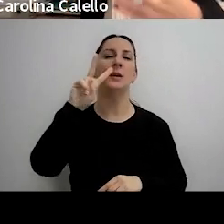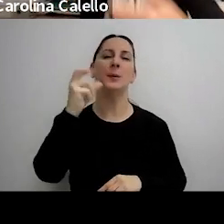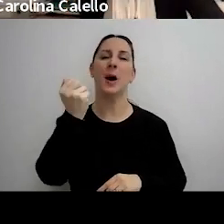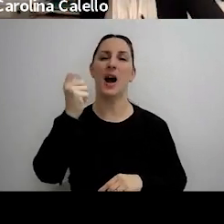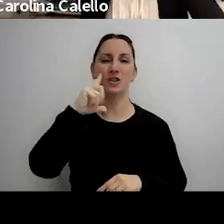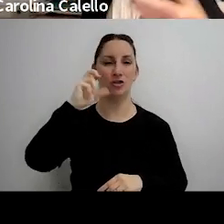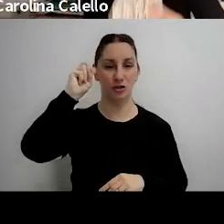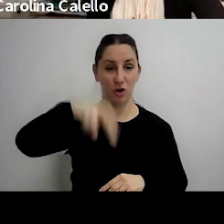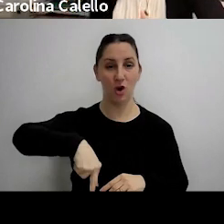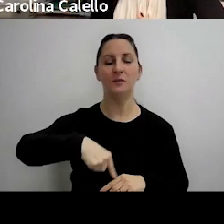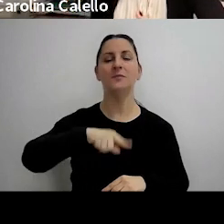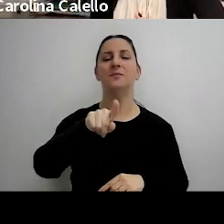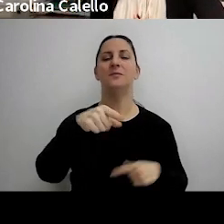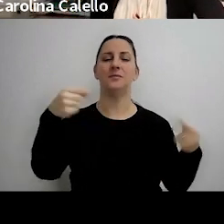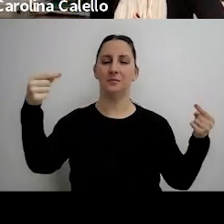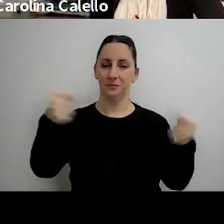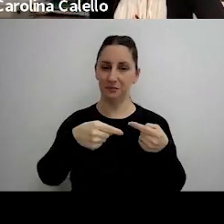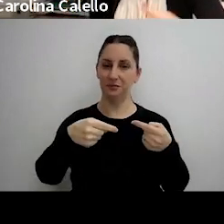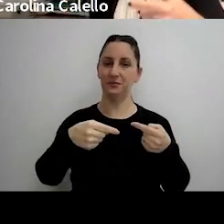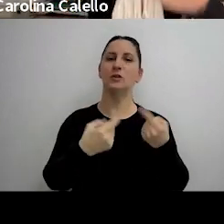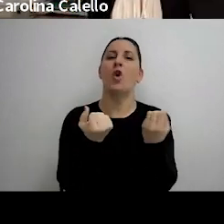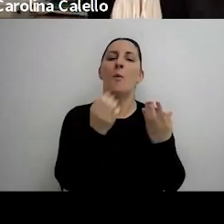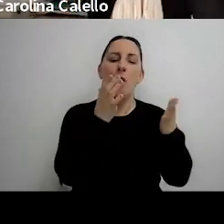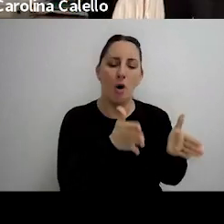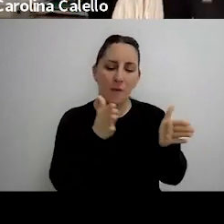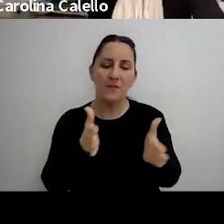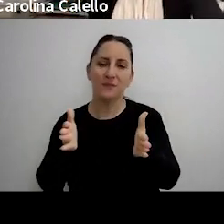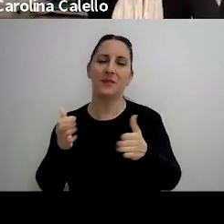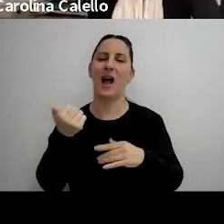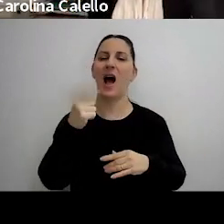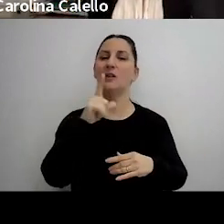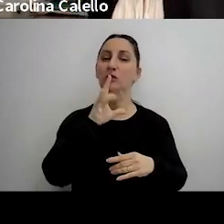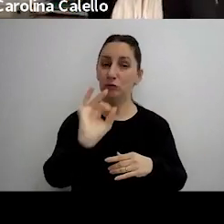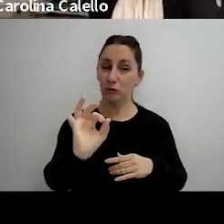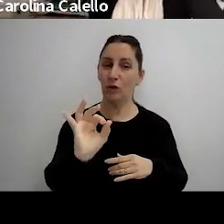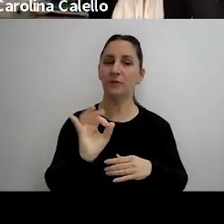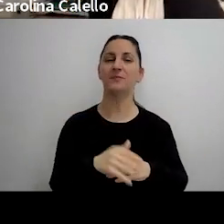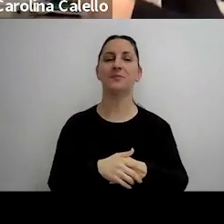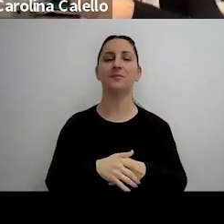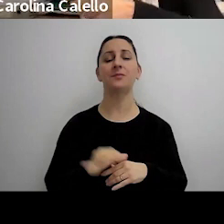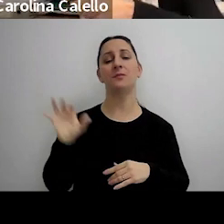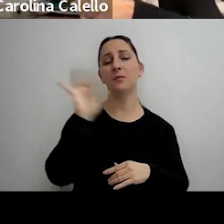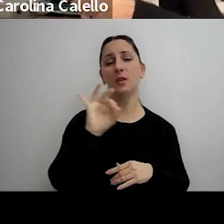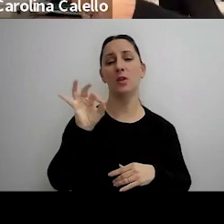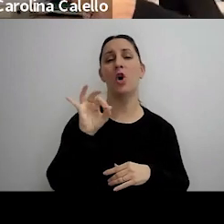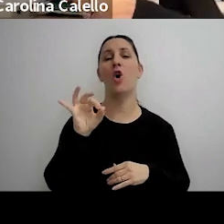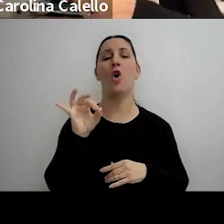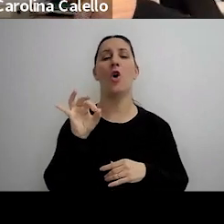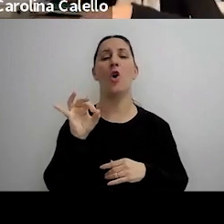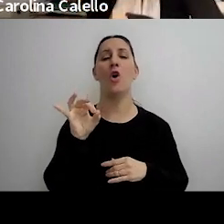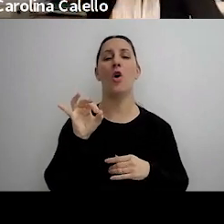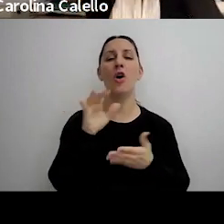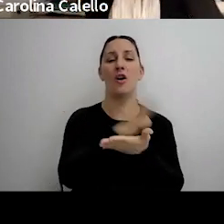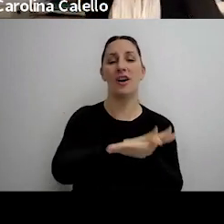como contradicción en los términos de los actos en los distintos considerandos o entre los considerandos y la parte